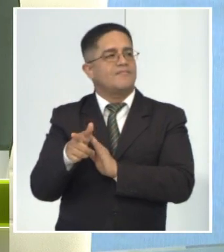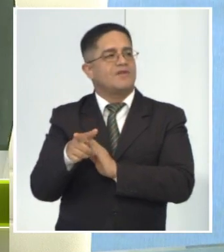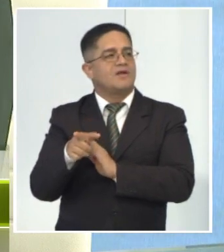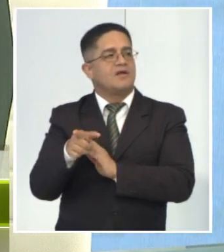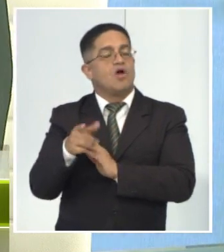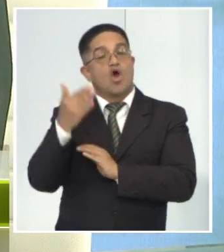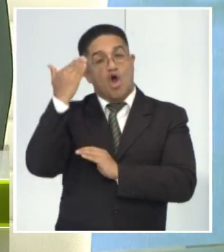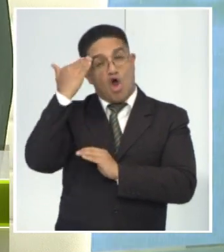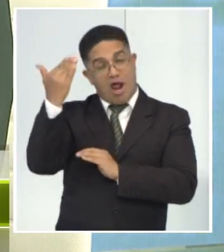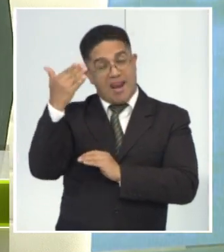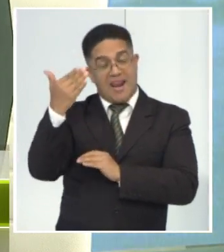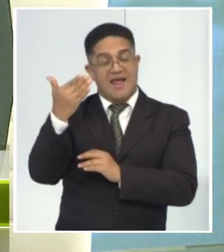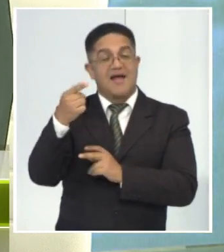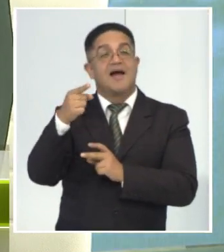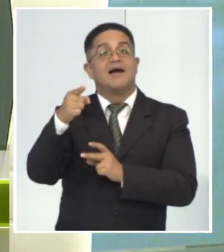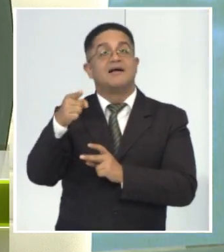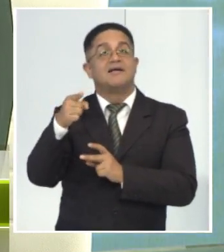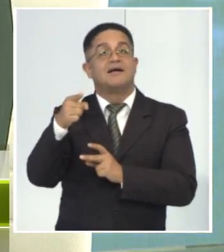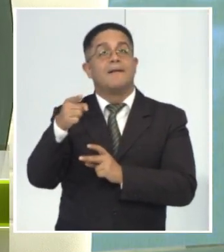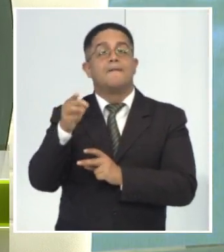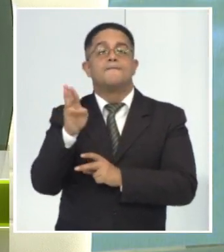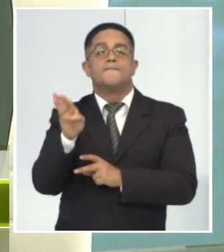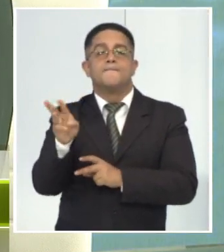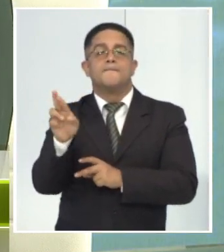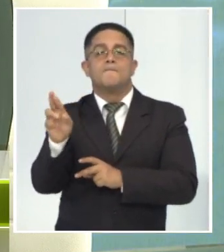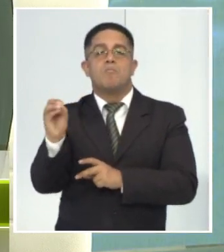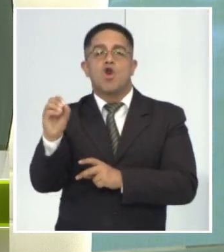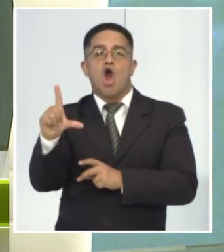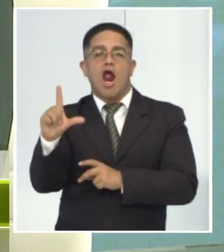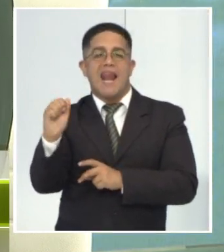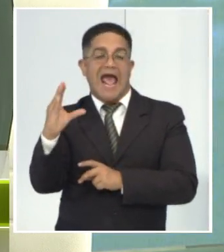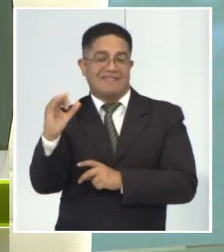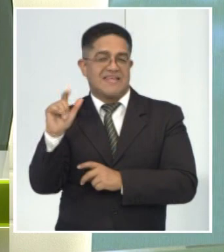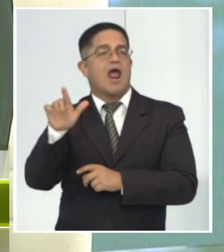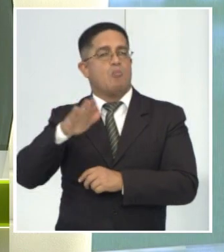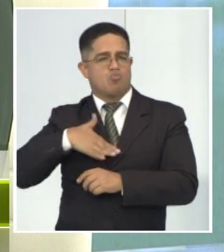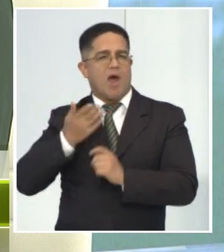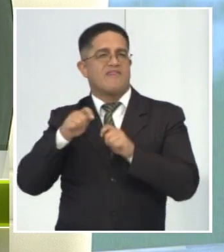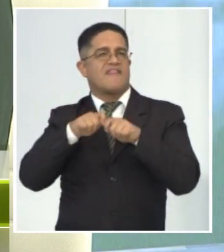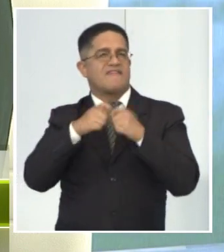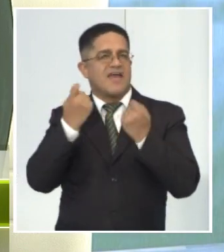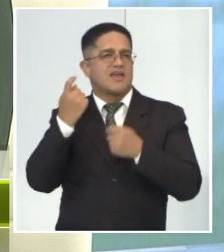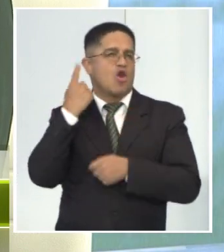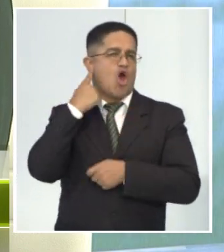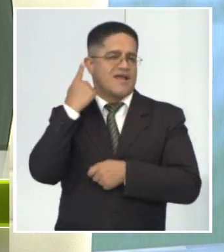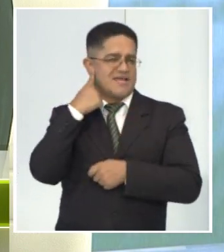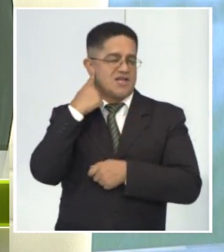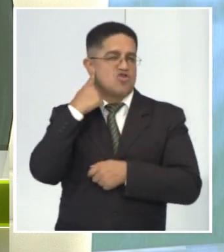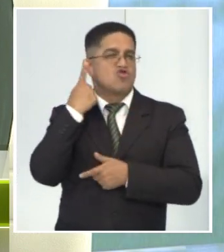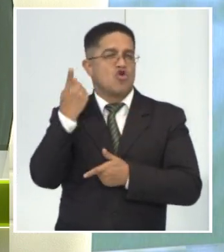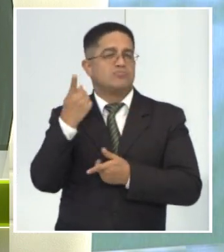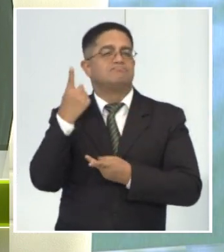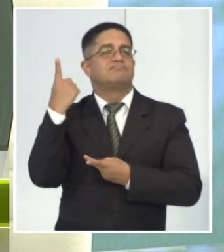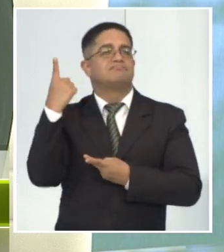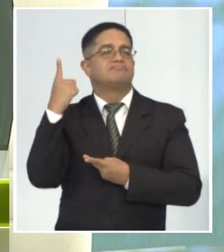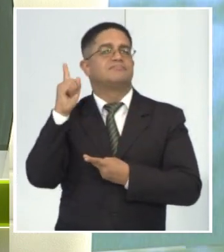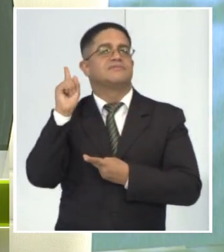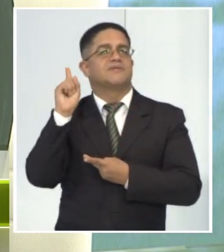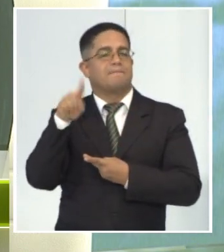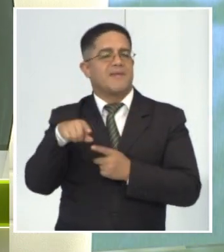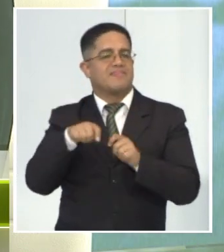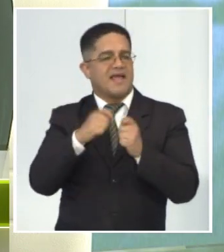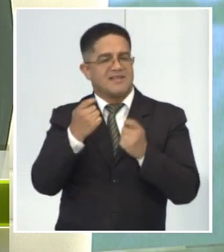dice, Hola Daniela, saludos. La prolactina elevada puede afectar el oído provocando tínitus, existiendo la afectación en